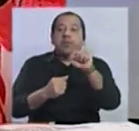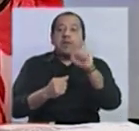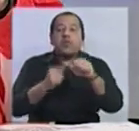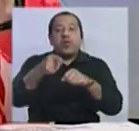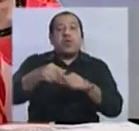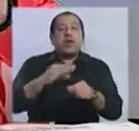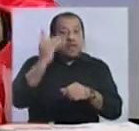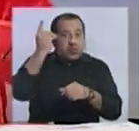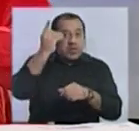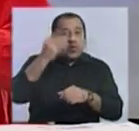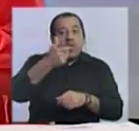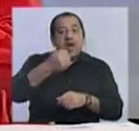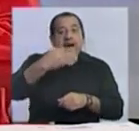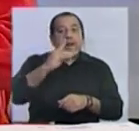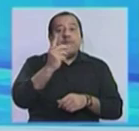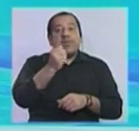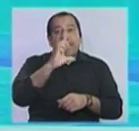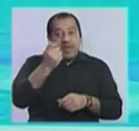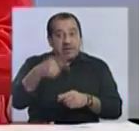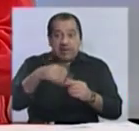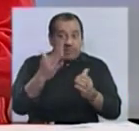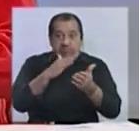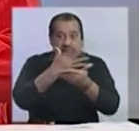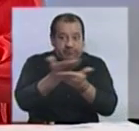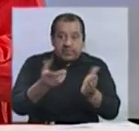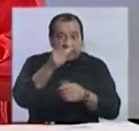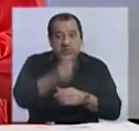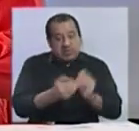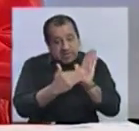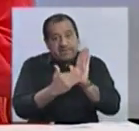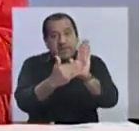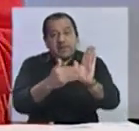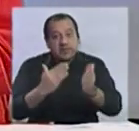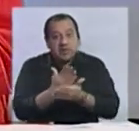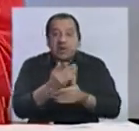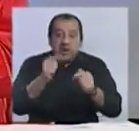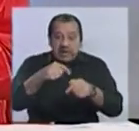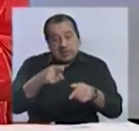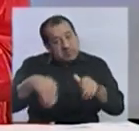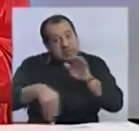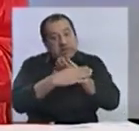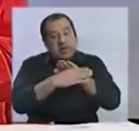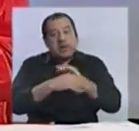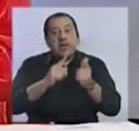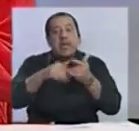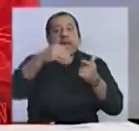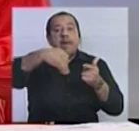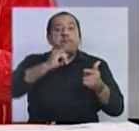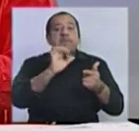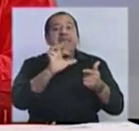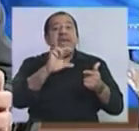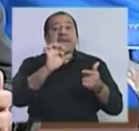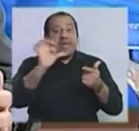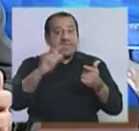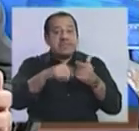diputado Pablo Abdala, que era como una referencia parlamentaria. Bueno, ni que hablar del propio Mieres, con la